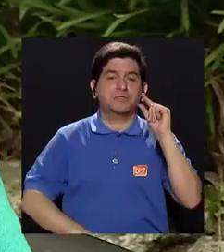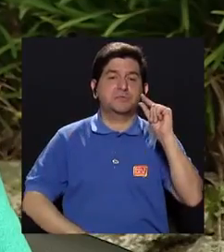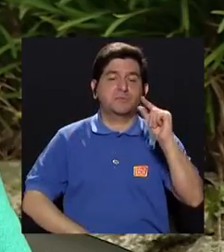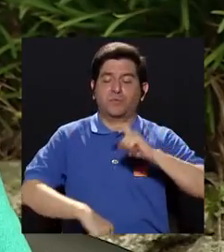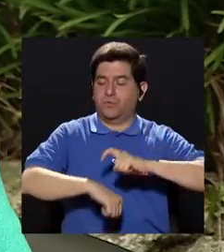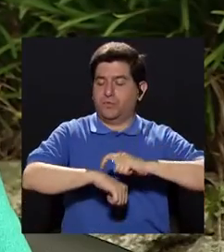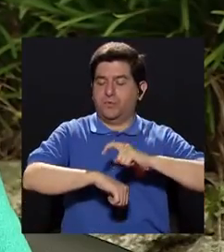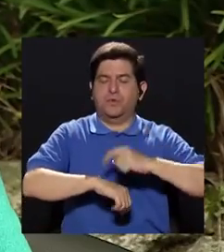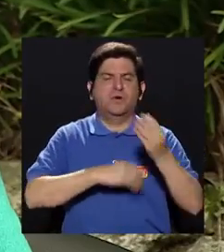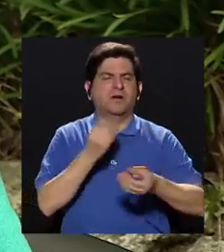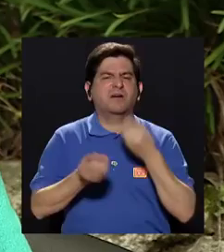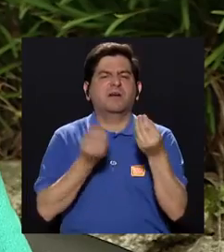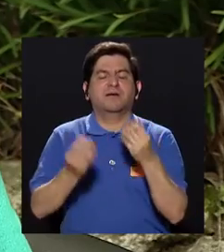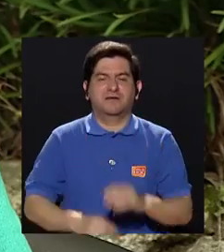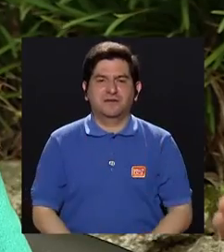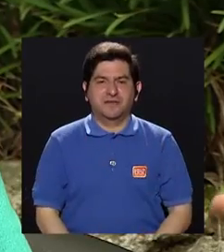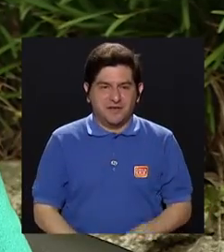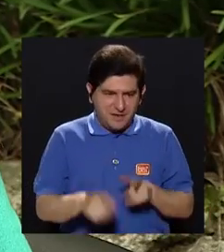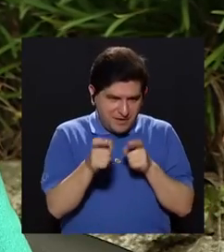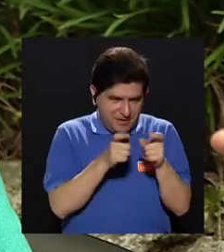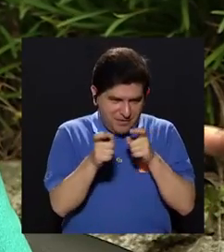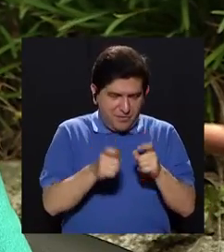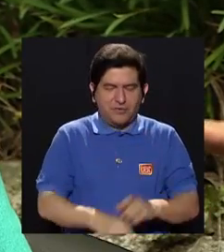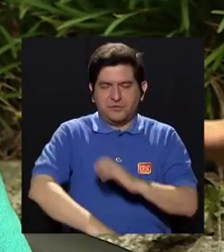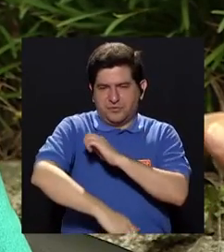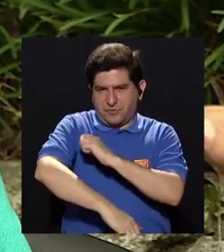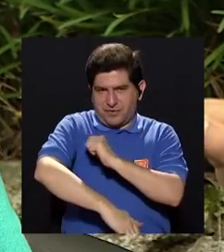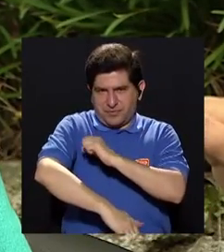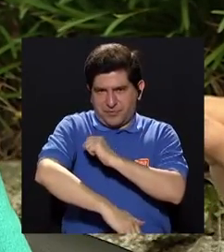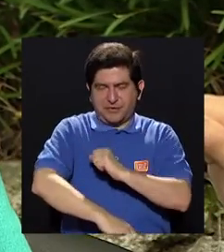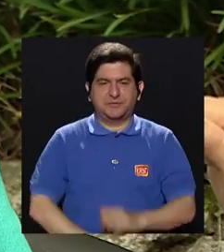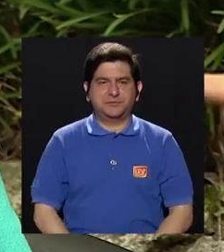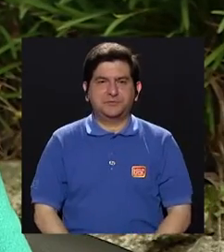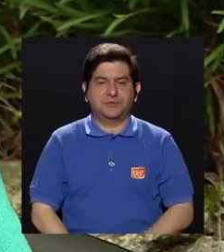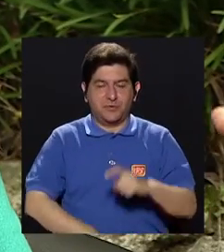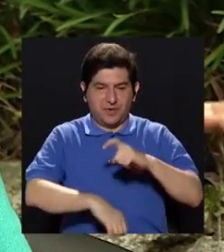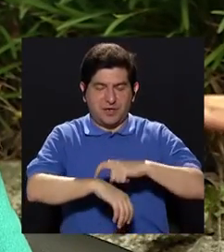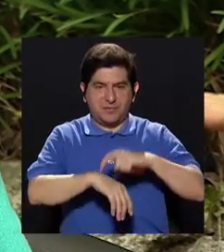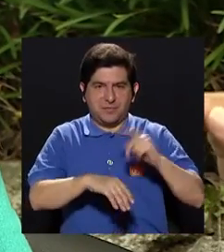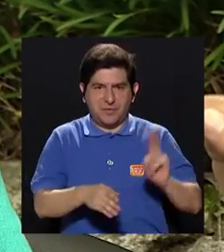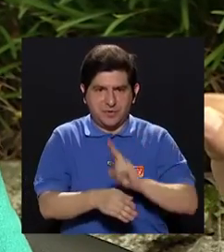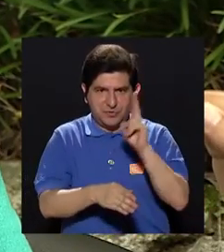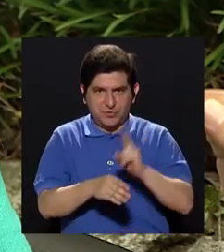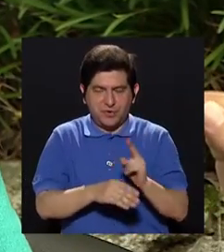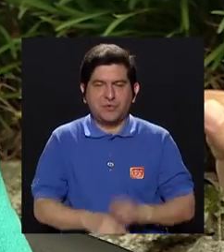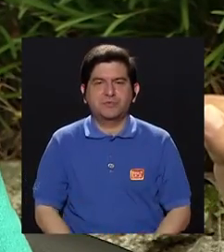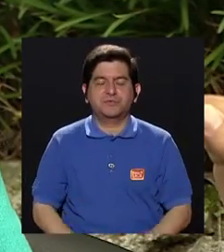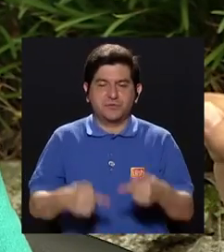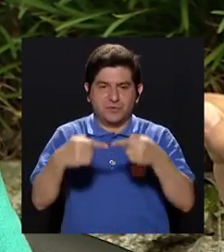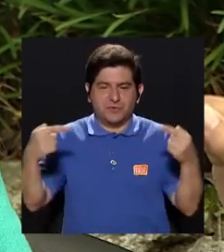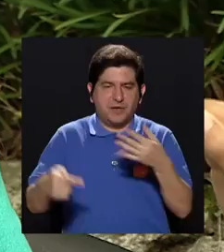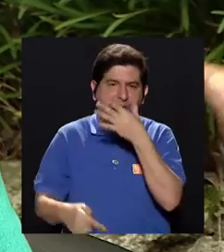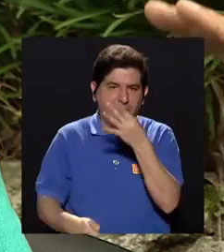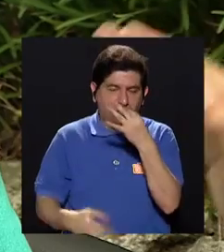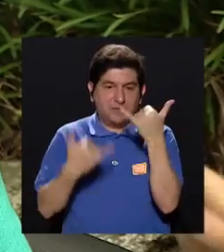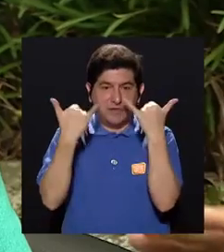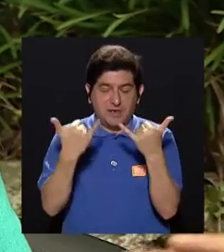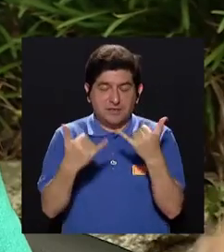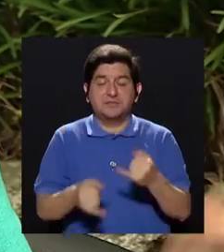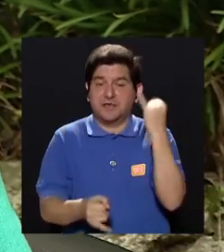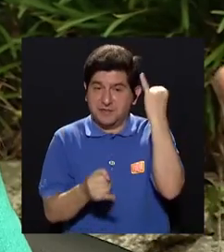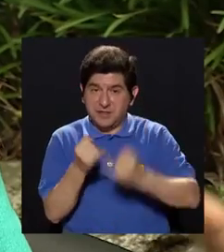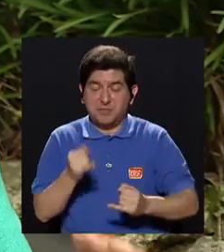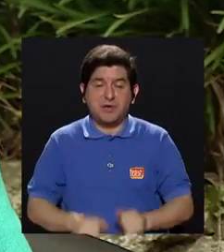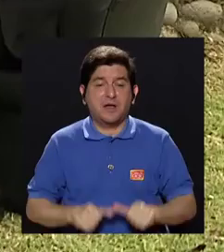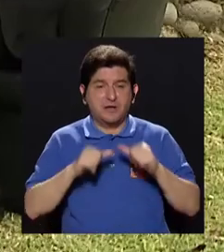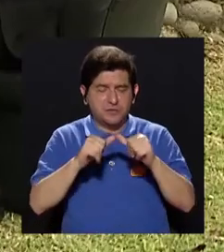sabemos que va a ser temporal, entonces, ¿qué hacemos? Estamos controlando la presión del paciente durante el consumo del antigripal. Una vez